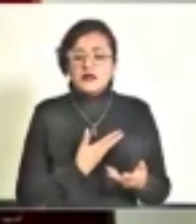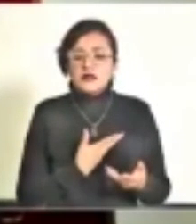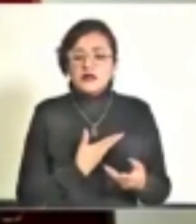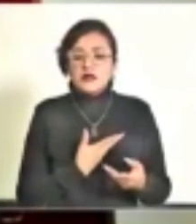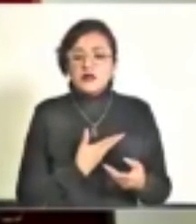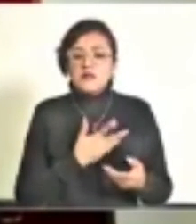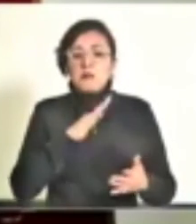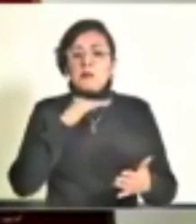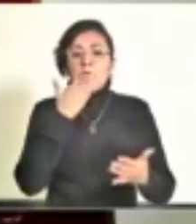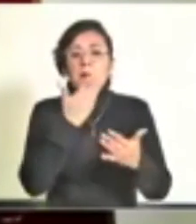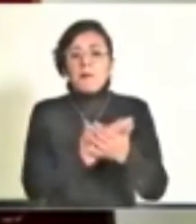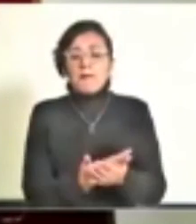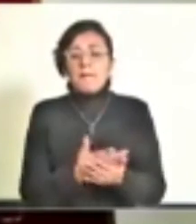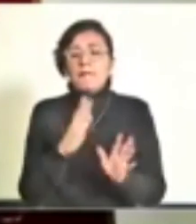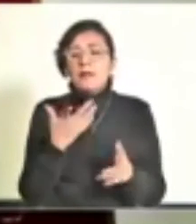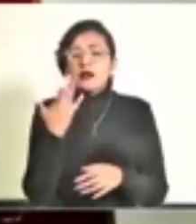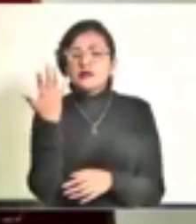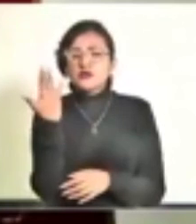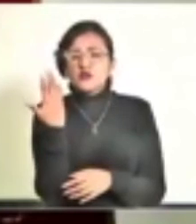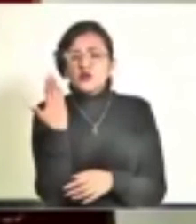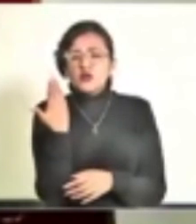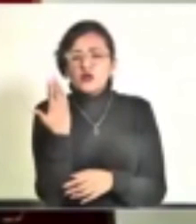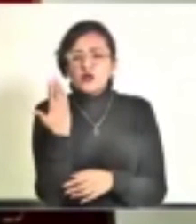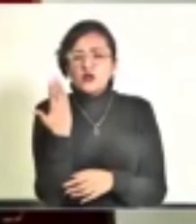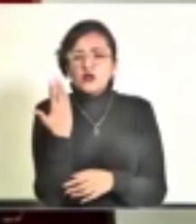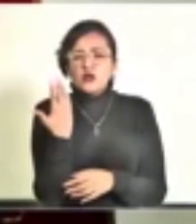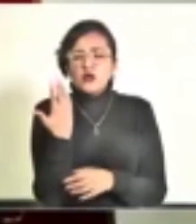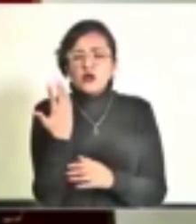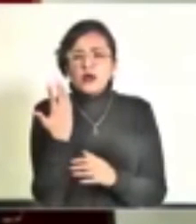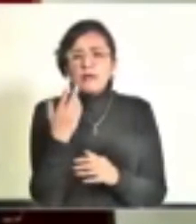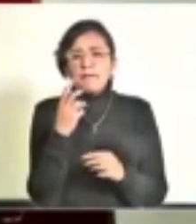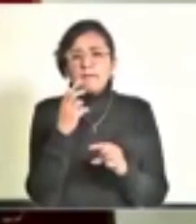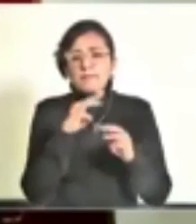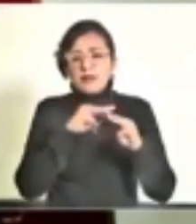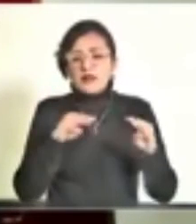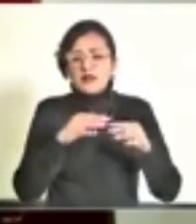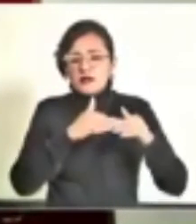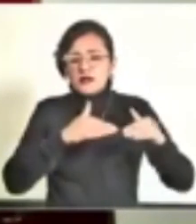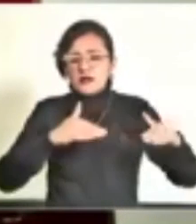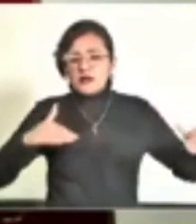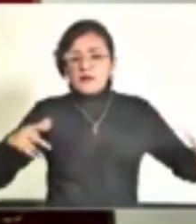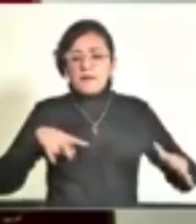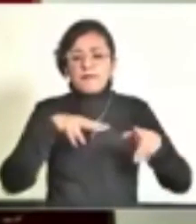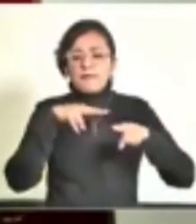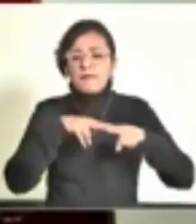caída de alrededor de 50 metros de la barra perimetral del Parque Estatal Flor del Bosque.